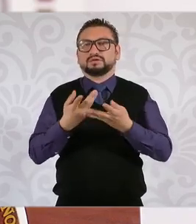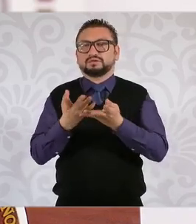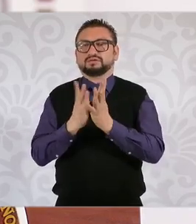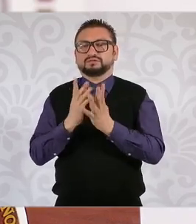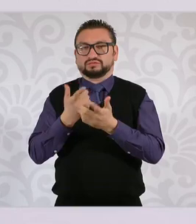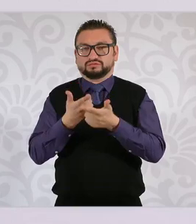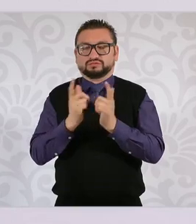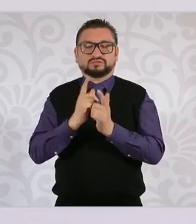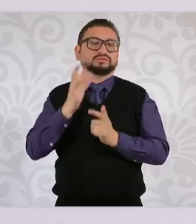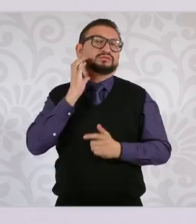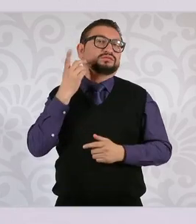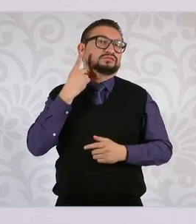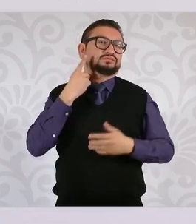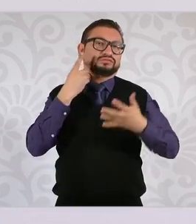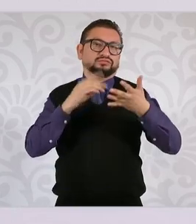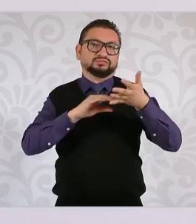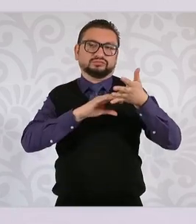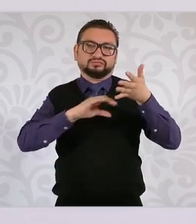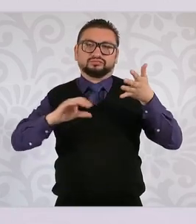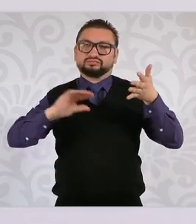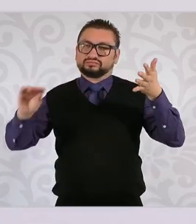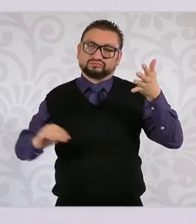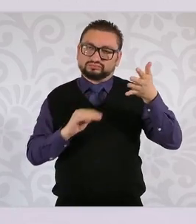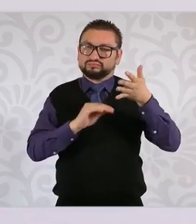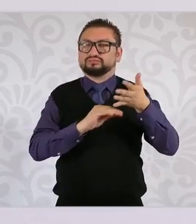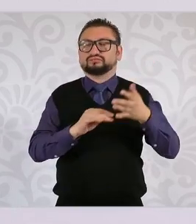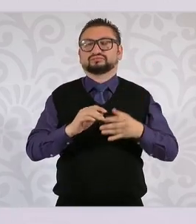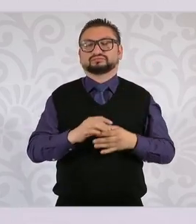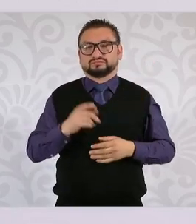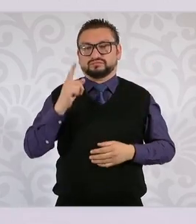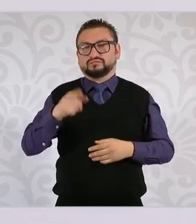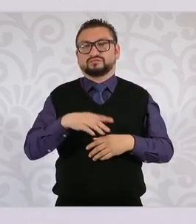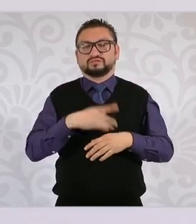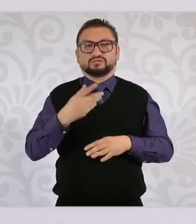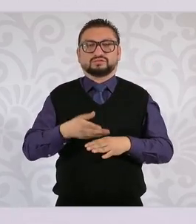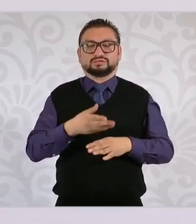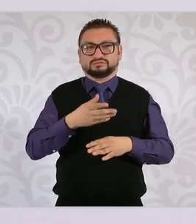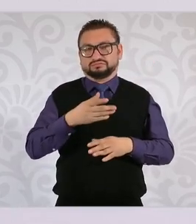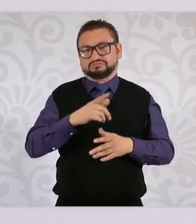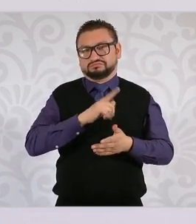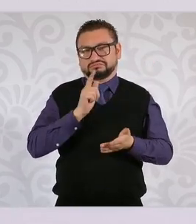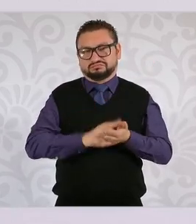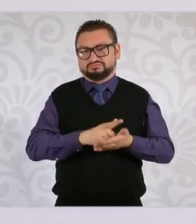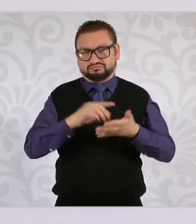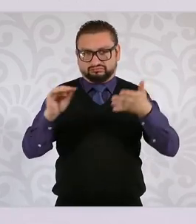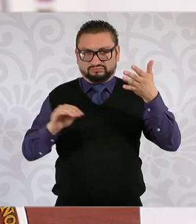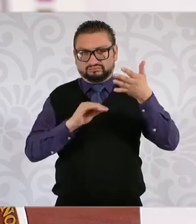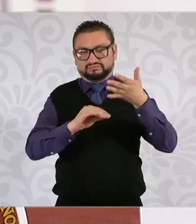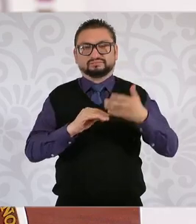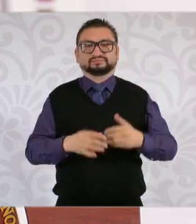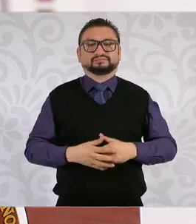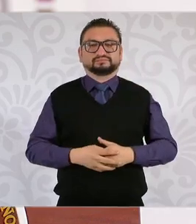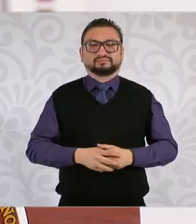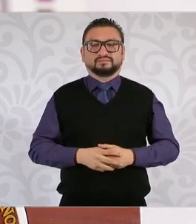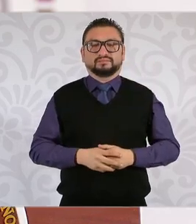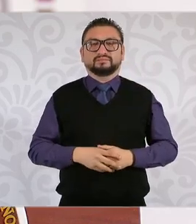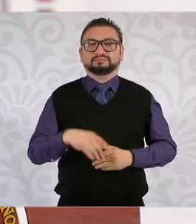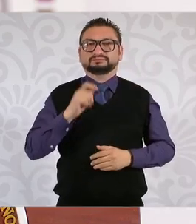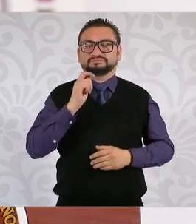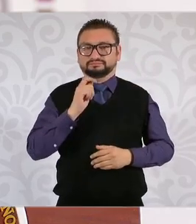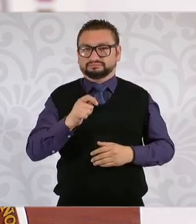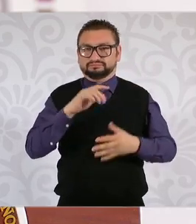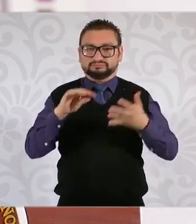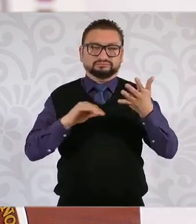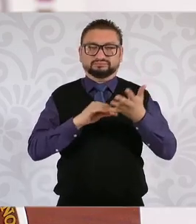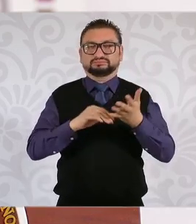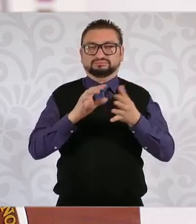agregó un párrafo en la anterior legislatura. En ese párrafo